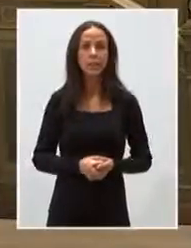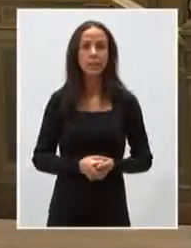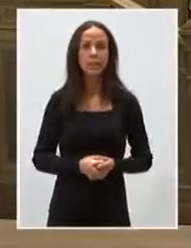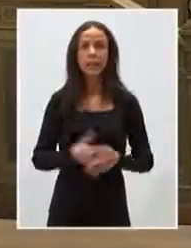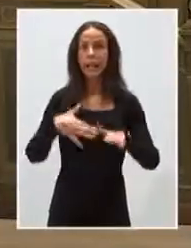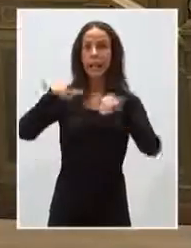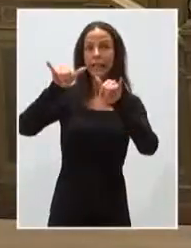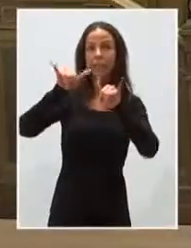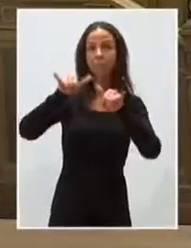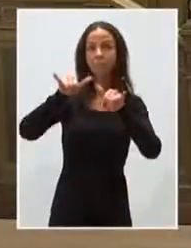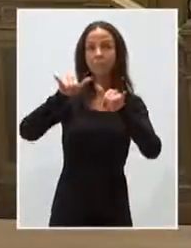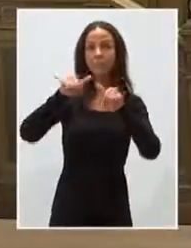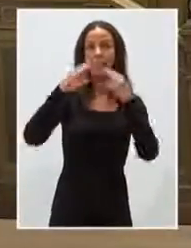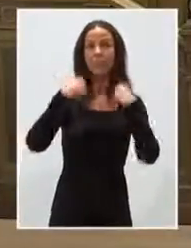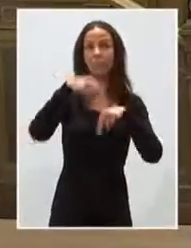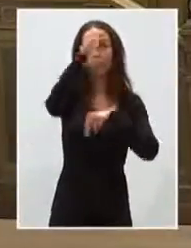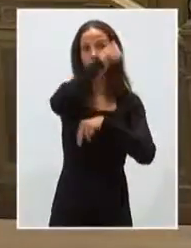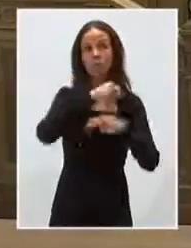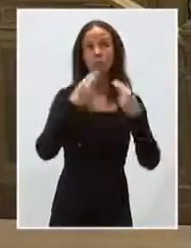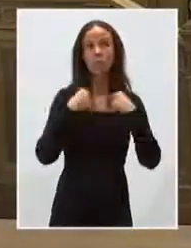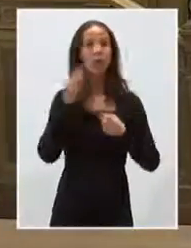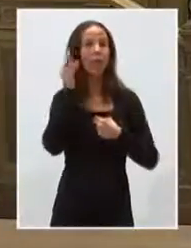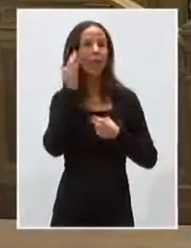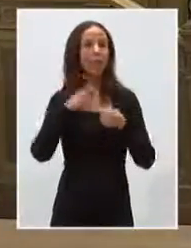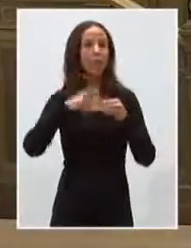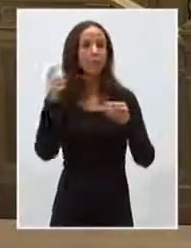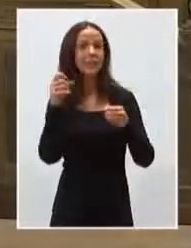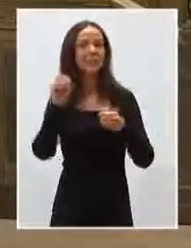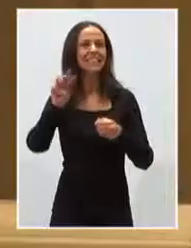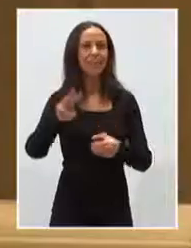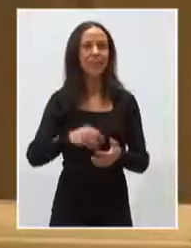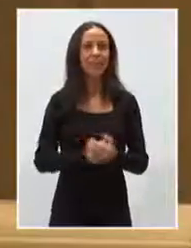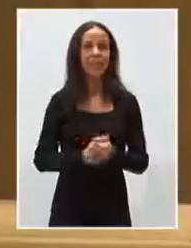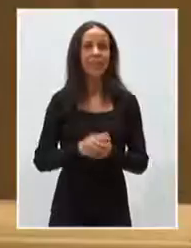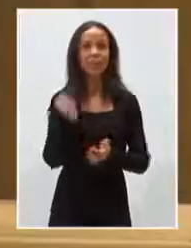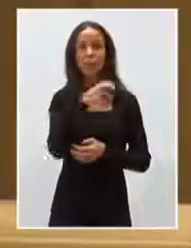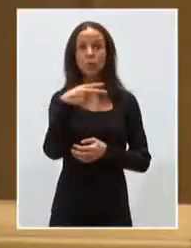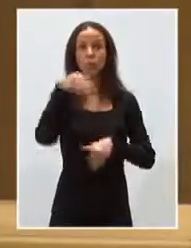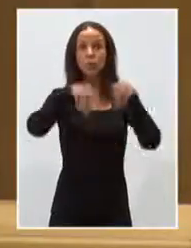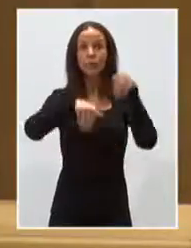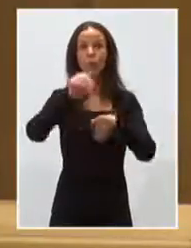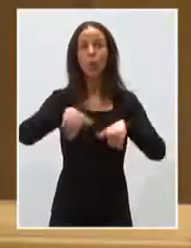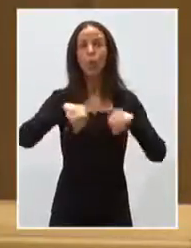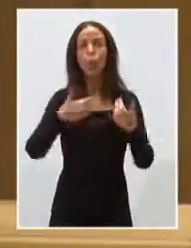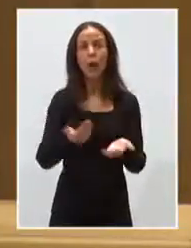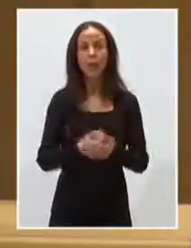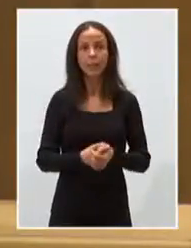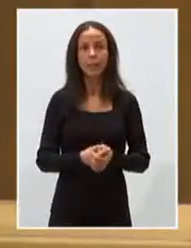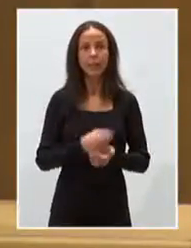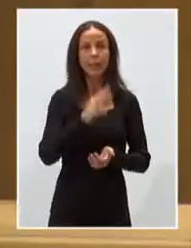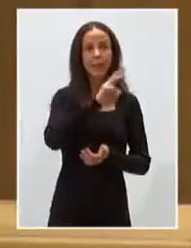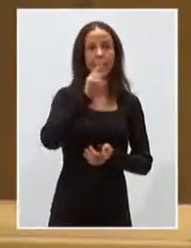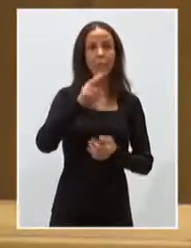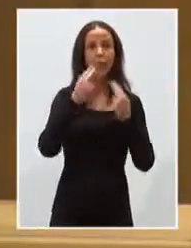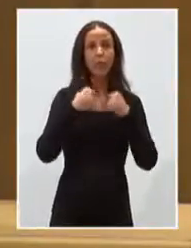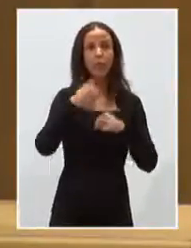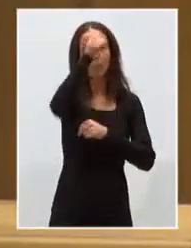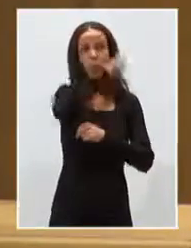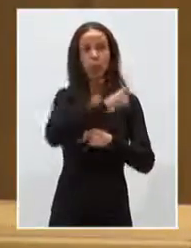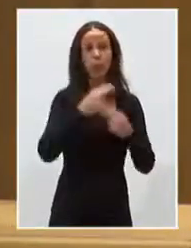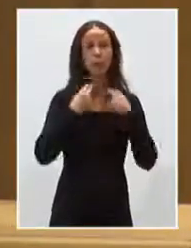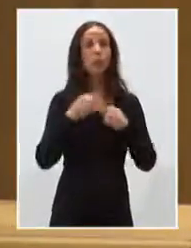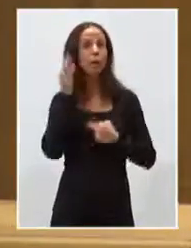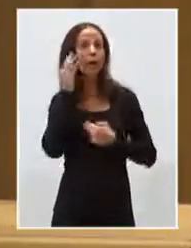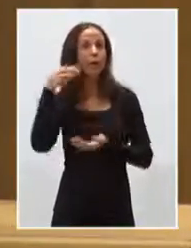Ninguno. Diputadas y diputados que se abstienen. Trece. El resultado de la votación es el siguiente. Treinta y dos diputadas y